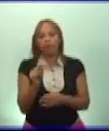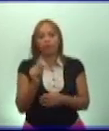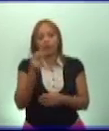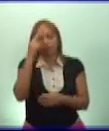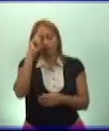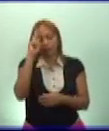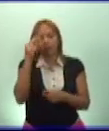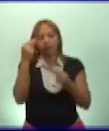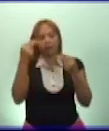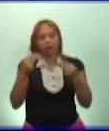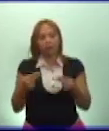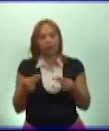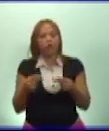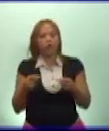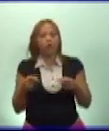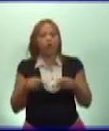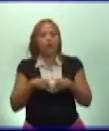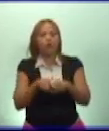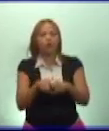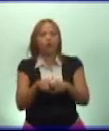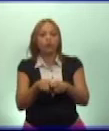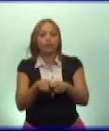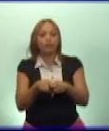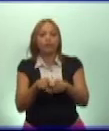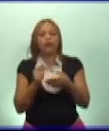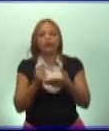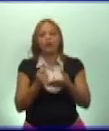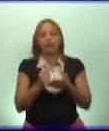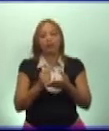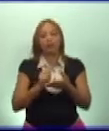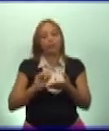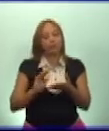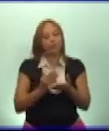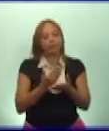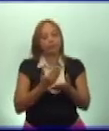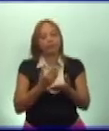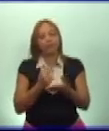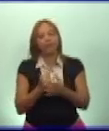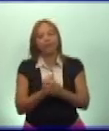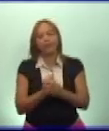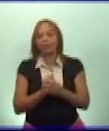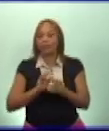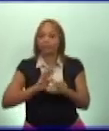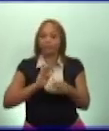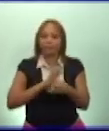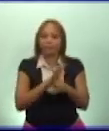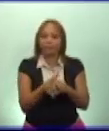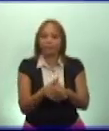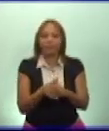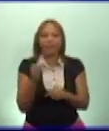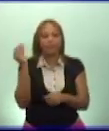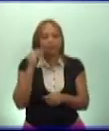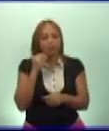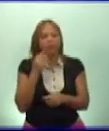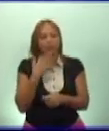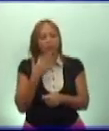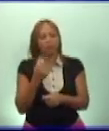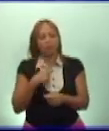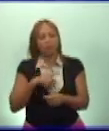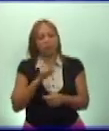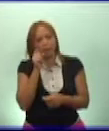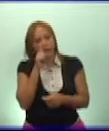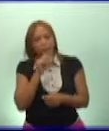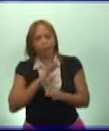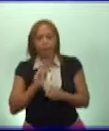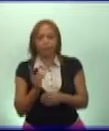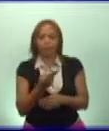estamos tratando de salir de esta pandemia y estamos seguros que saldremos airosos de la misma.